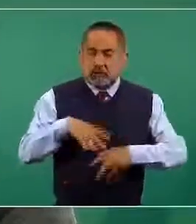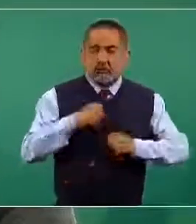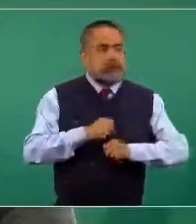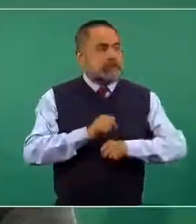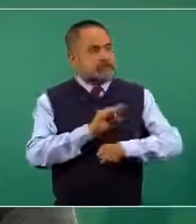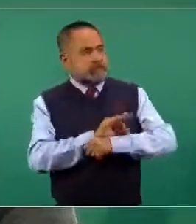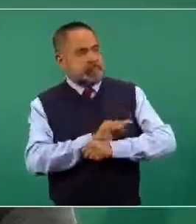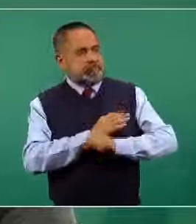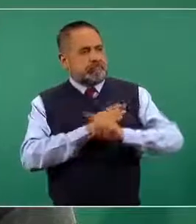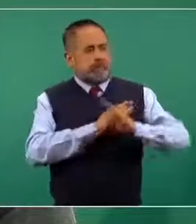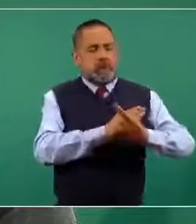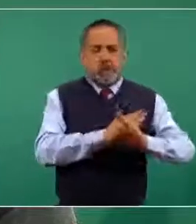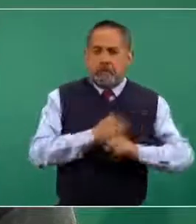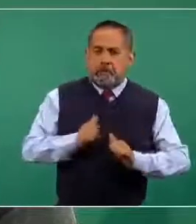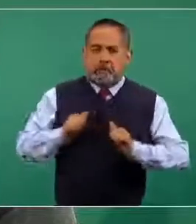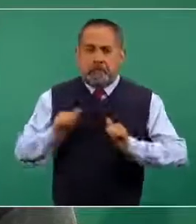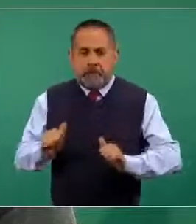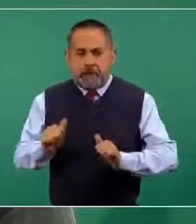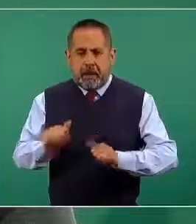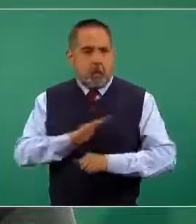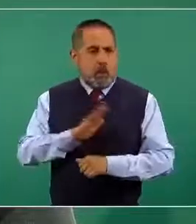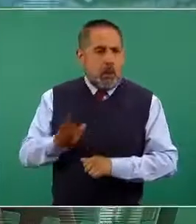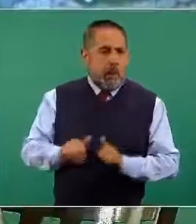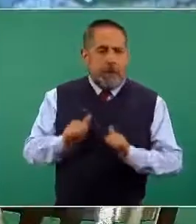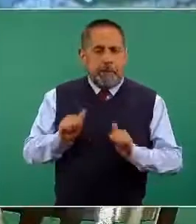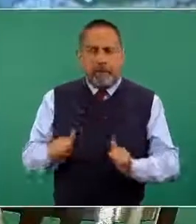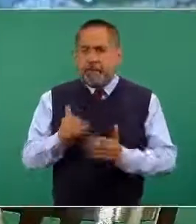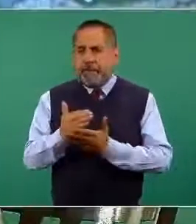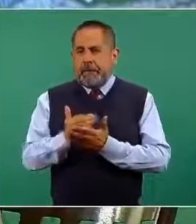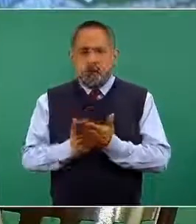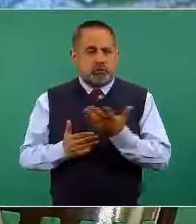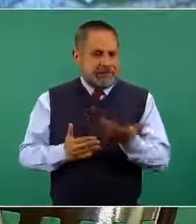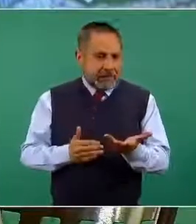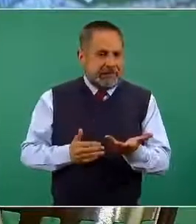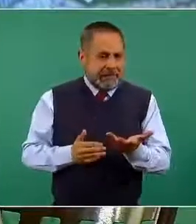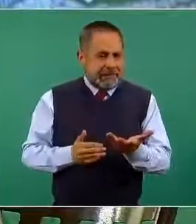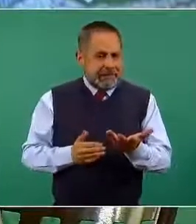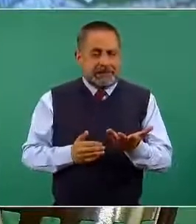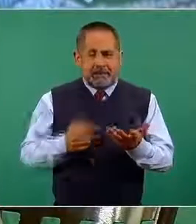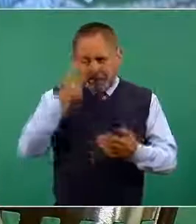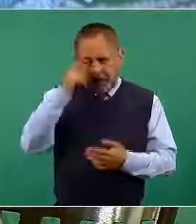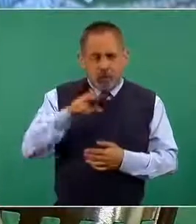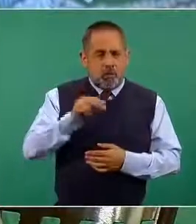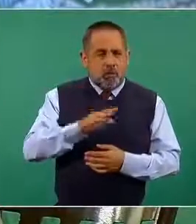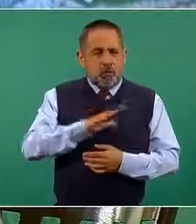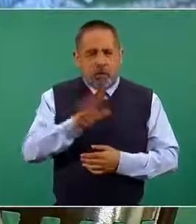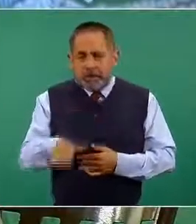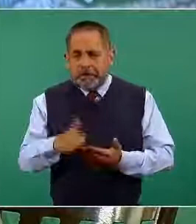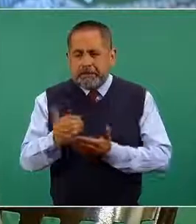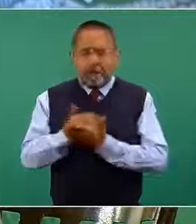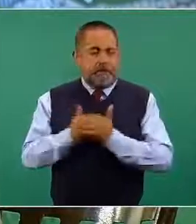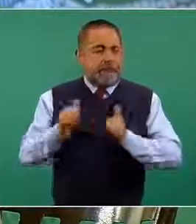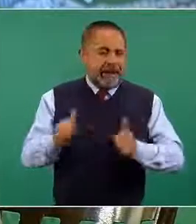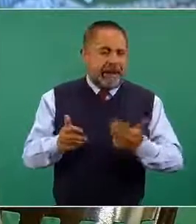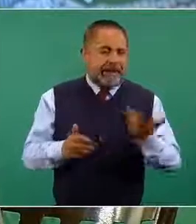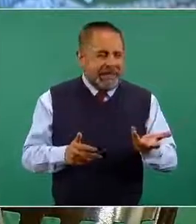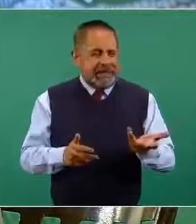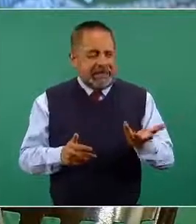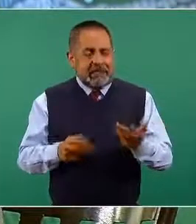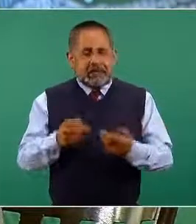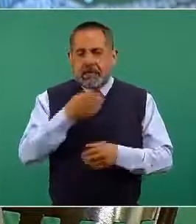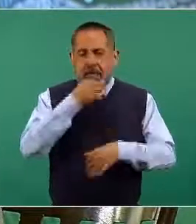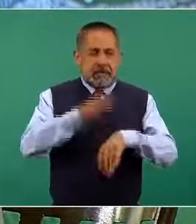protegidos, reducir nuestro riesgo de complicar, de morir y además que esté usted segura,